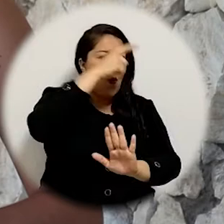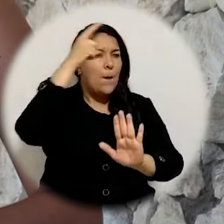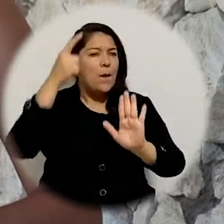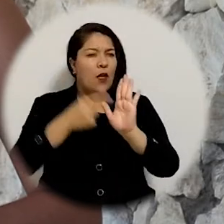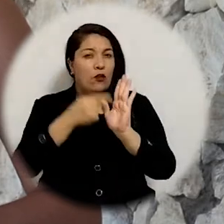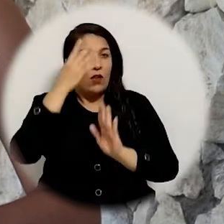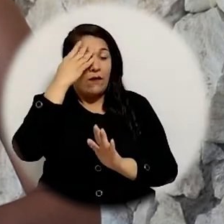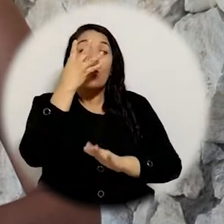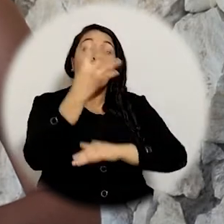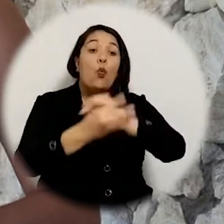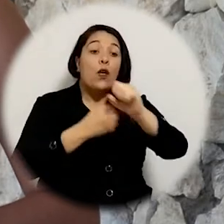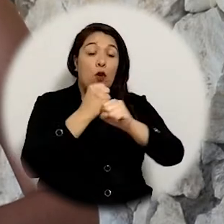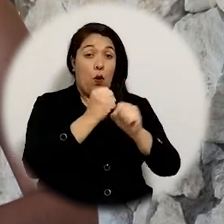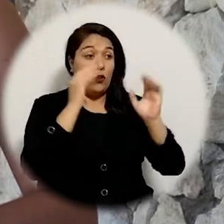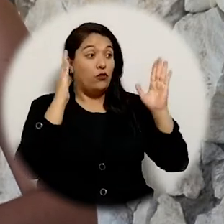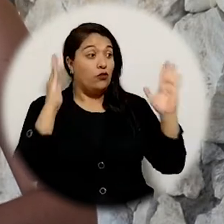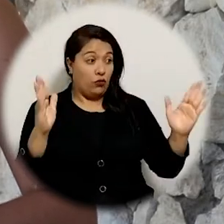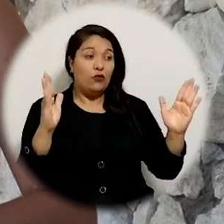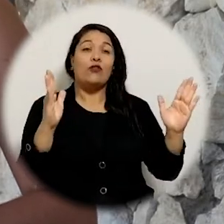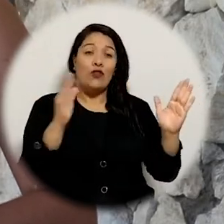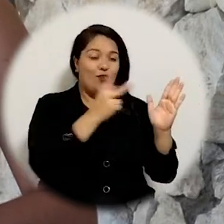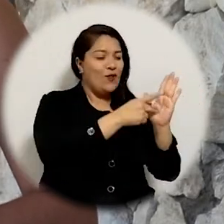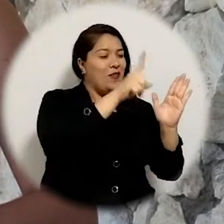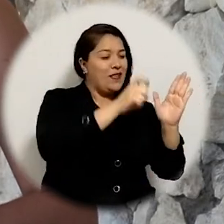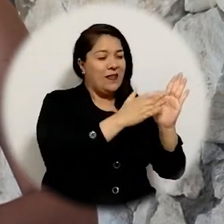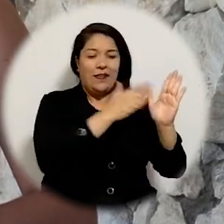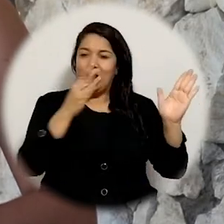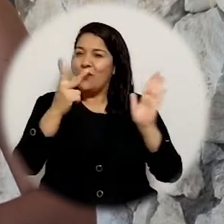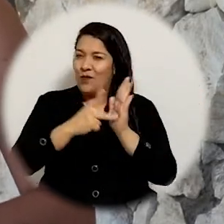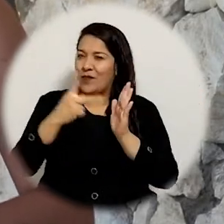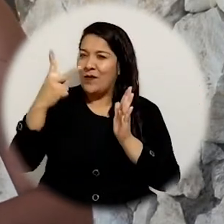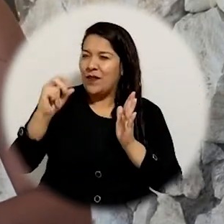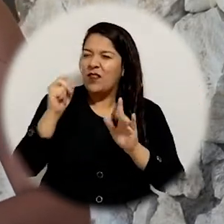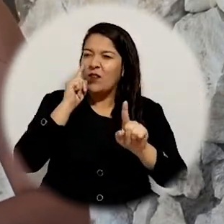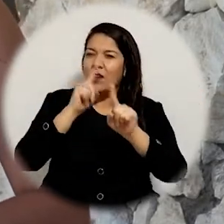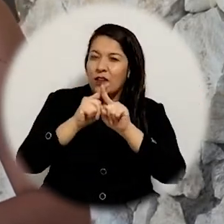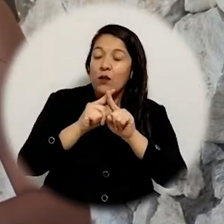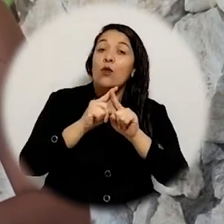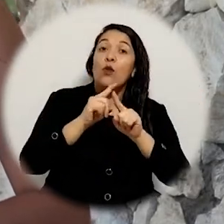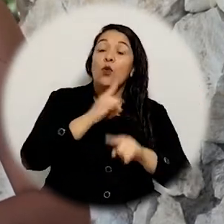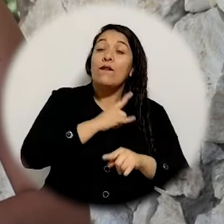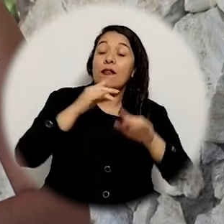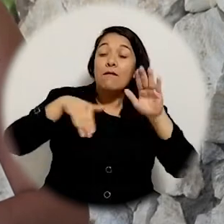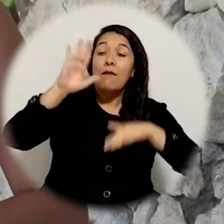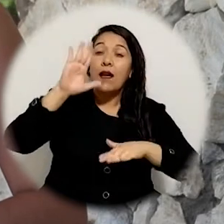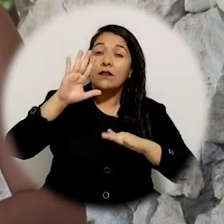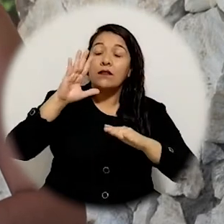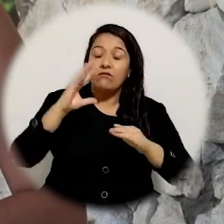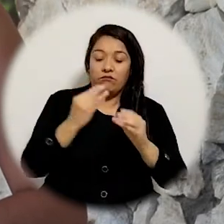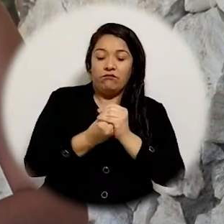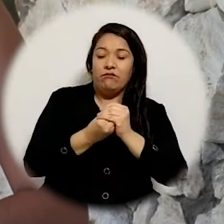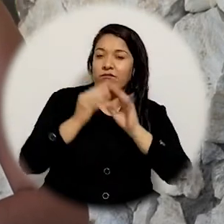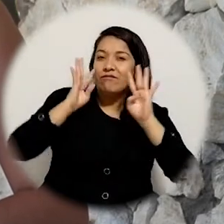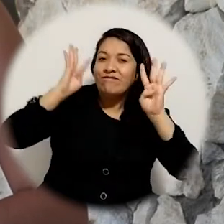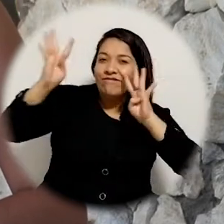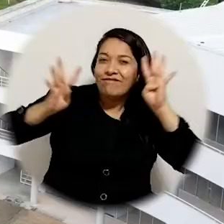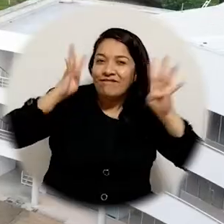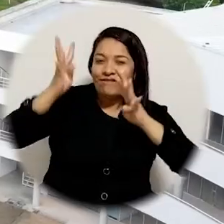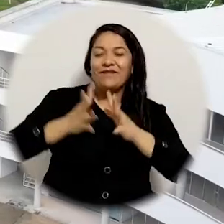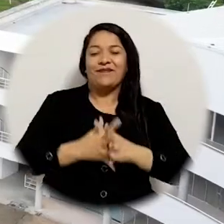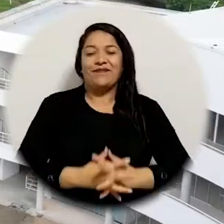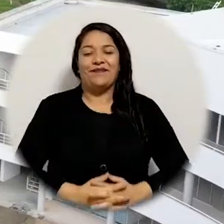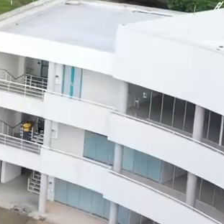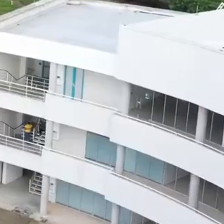durante los cuatro años del plan de gobierno dos mil dieciséis dos mil veinte por una universidad más incluyente e innovadora